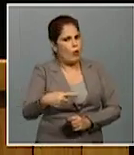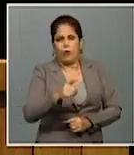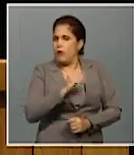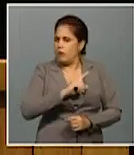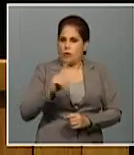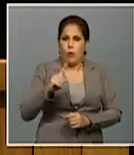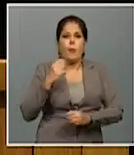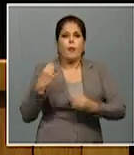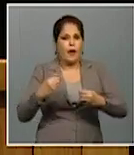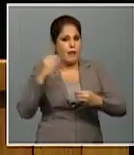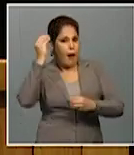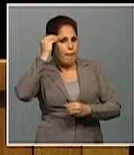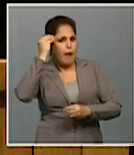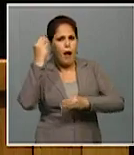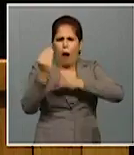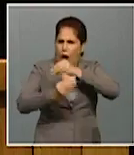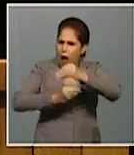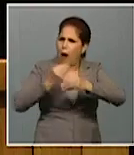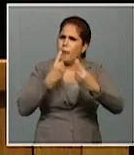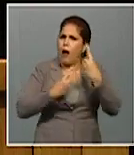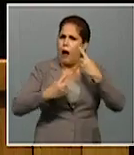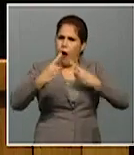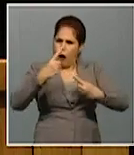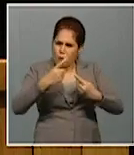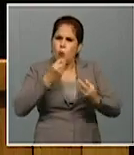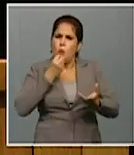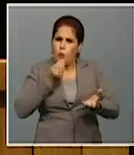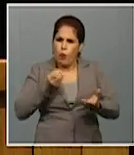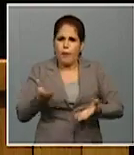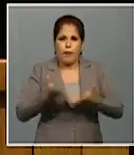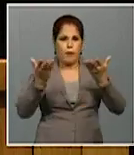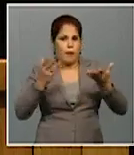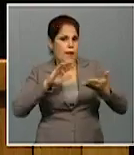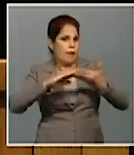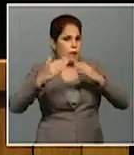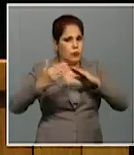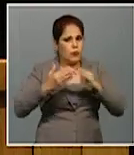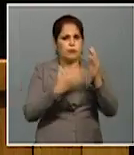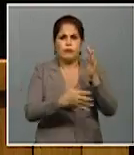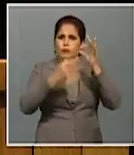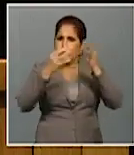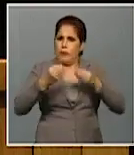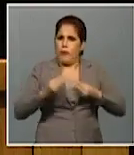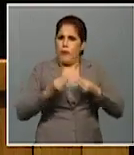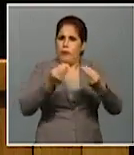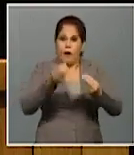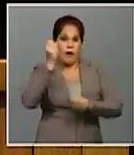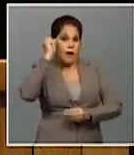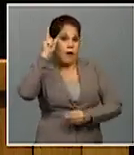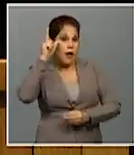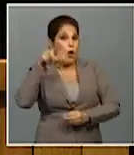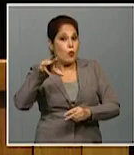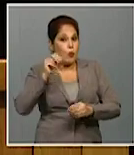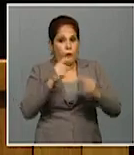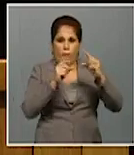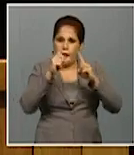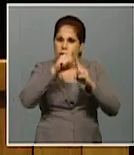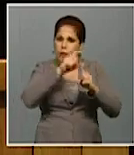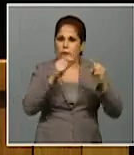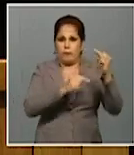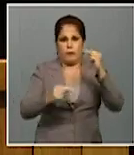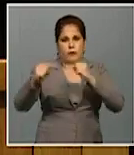procesos y hoy apremia sacudirse a las inercias para promover la discusión honesta y aportadora sobre temas de prioridad,